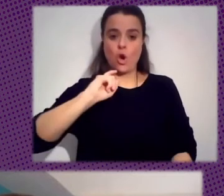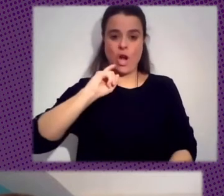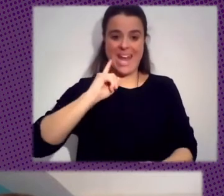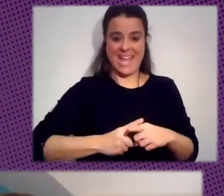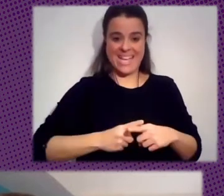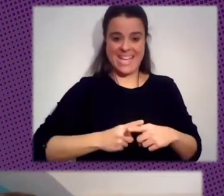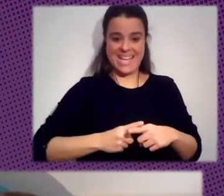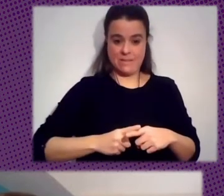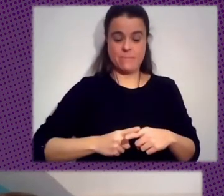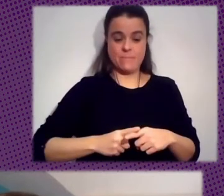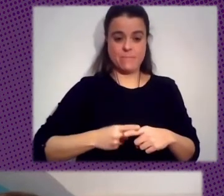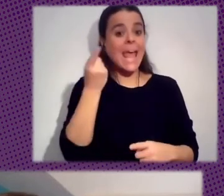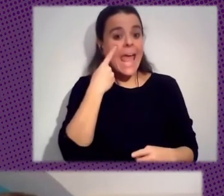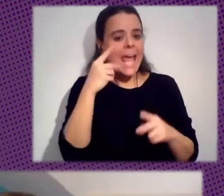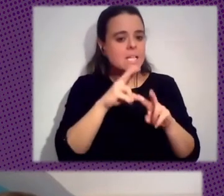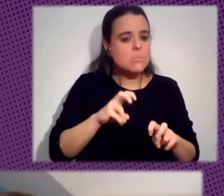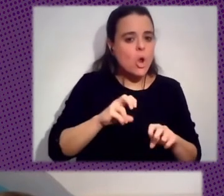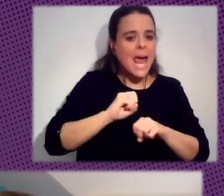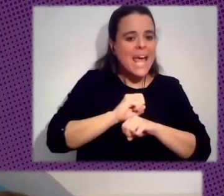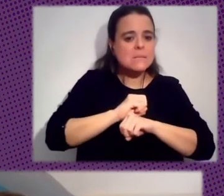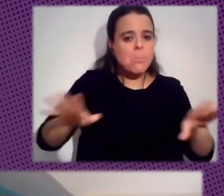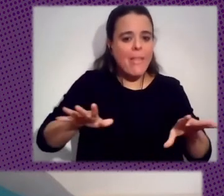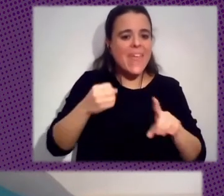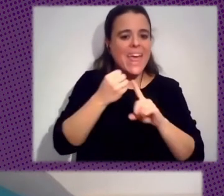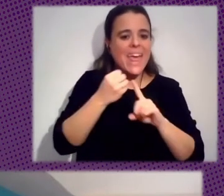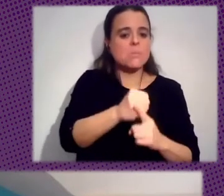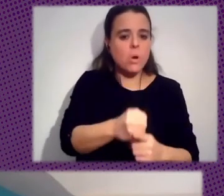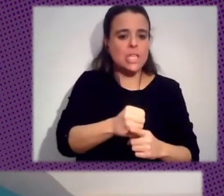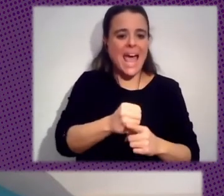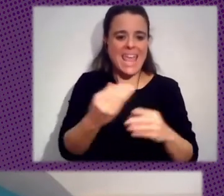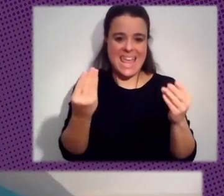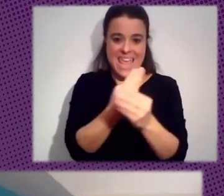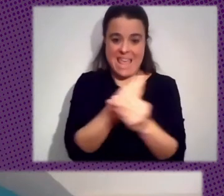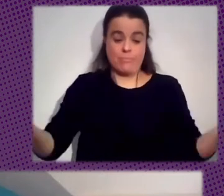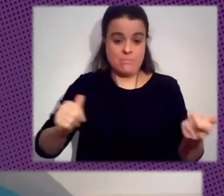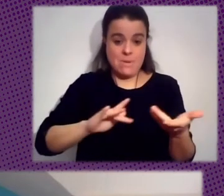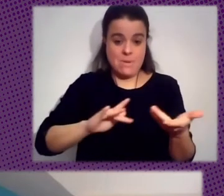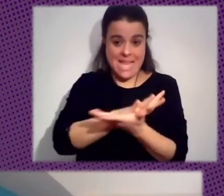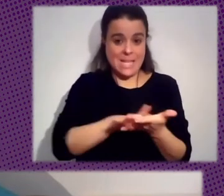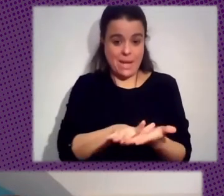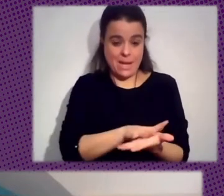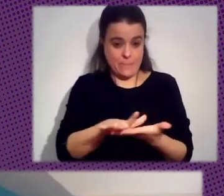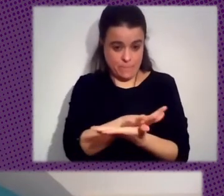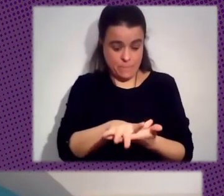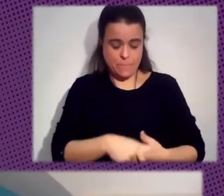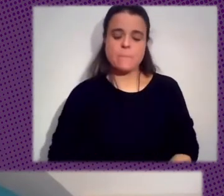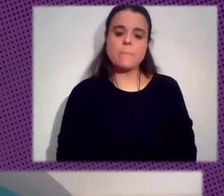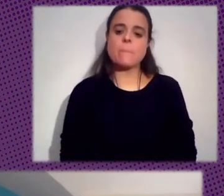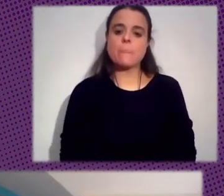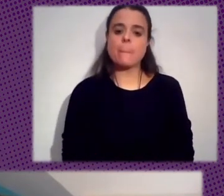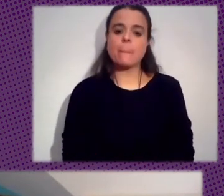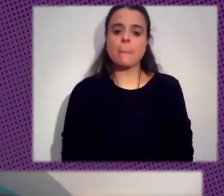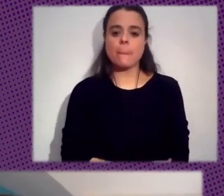Y Extermina Que Son Las Mismas Estrategias Que Se Han Utilizado Siempre En El Colonialismo Entonces